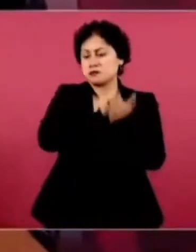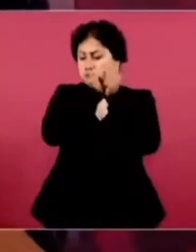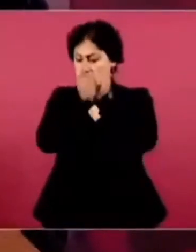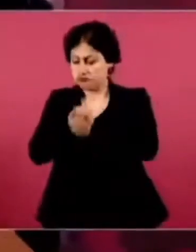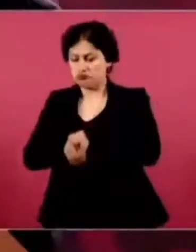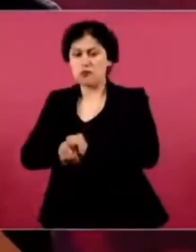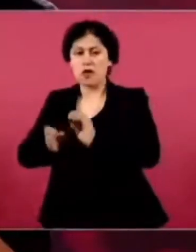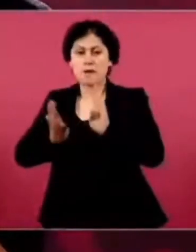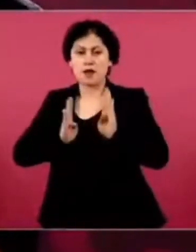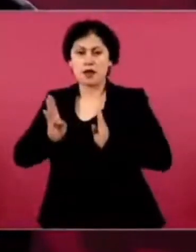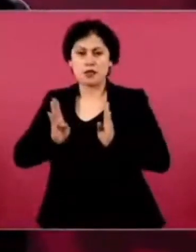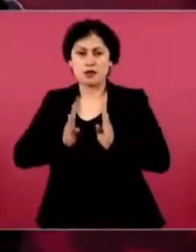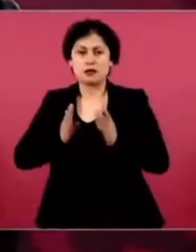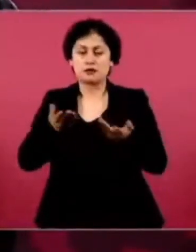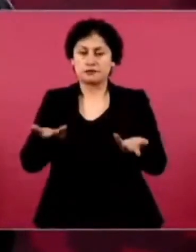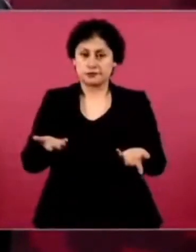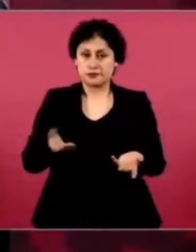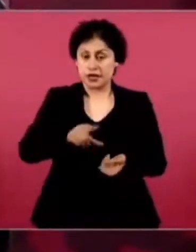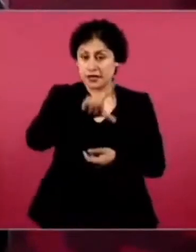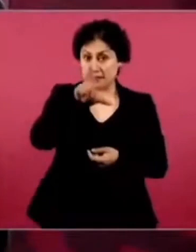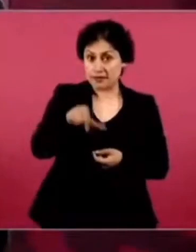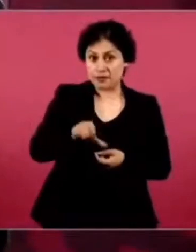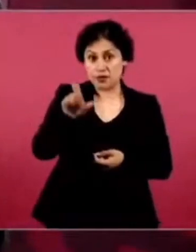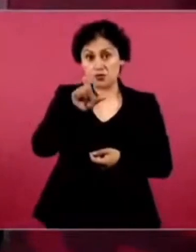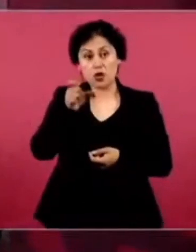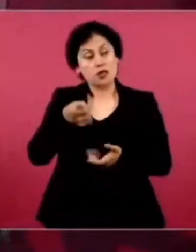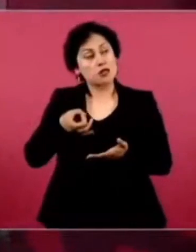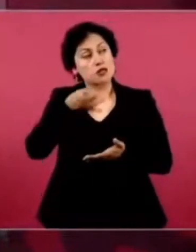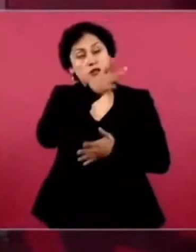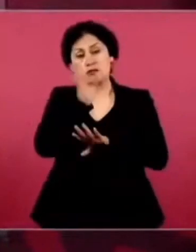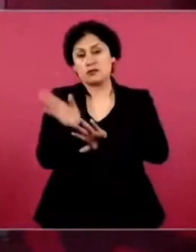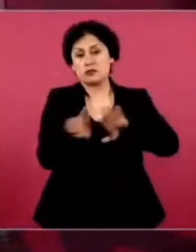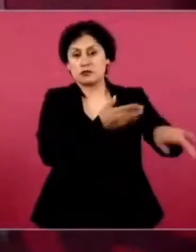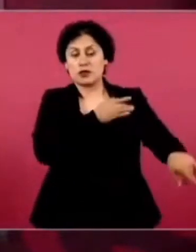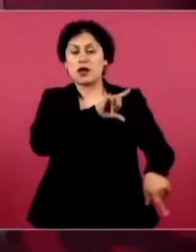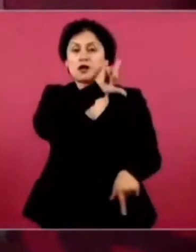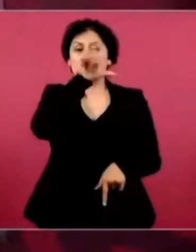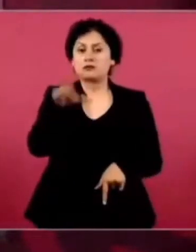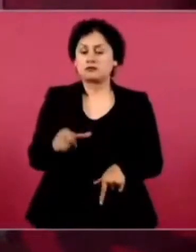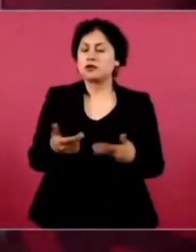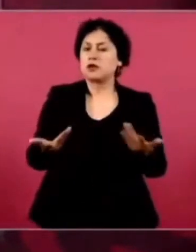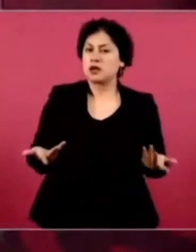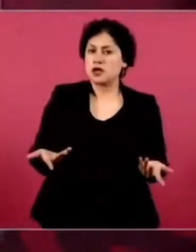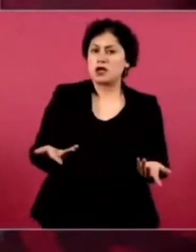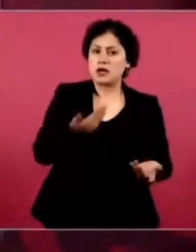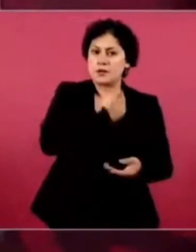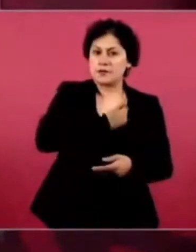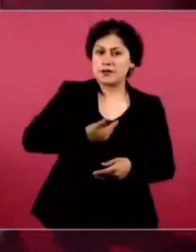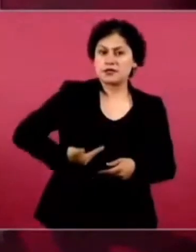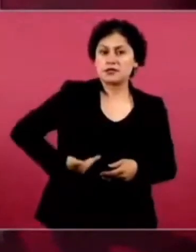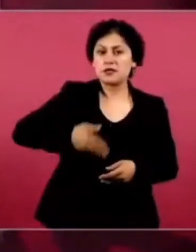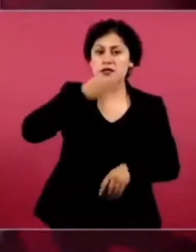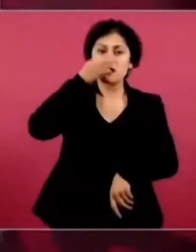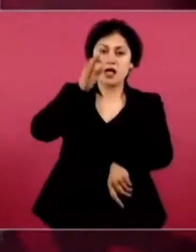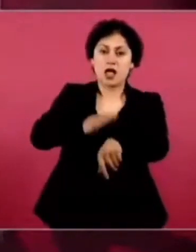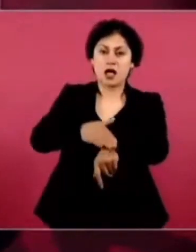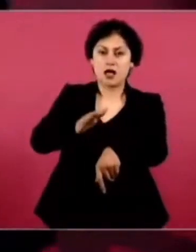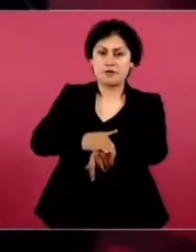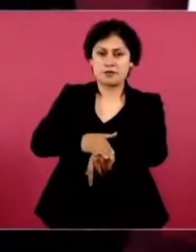Entonces. Cuando se triunfa. Viene la instrucción. Del presidente. De que. Se entregue.